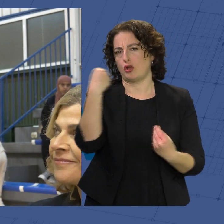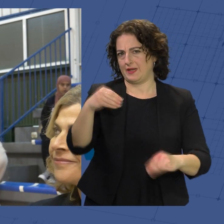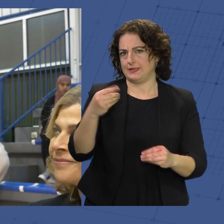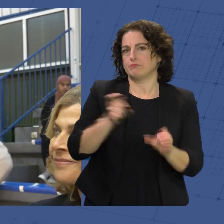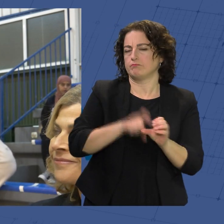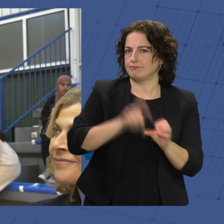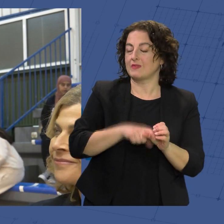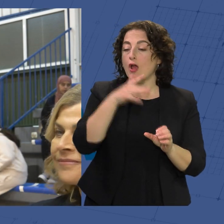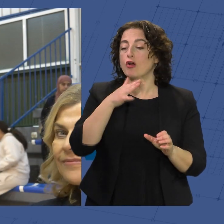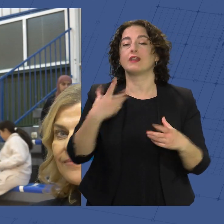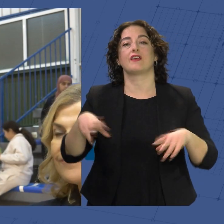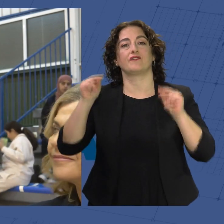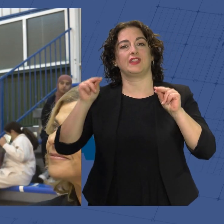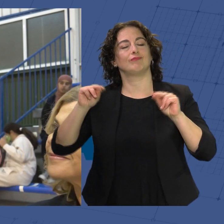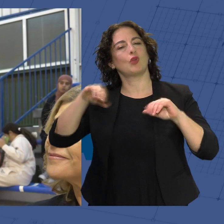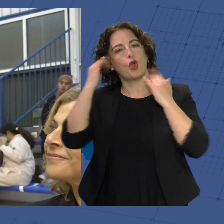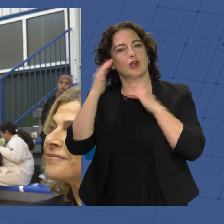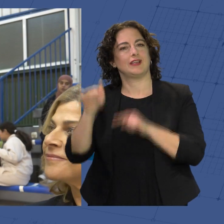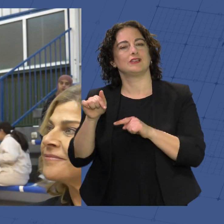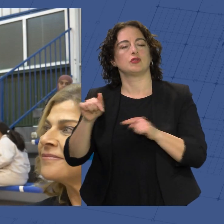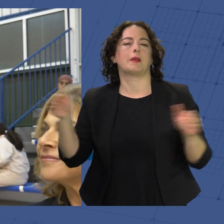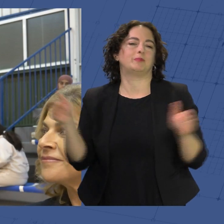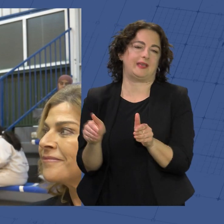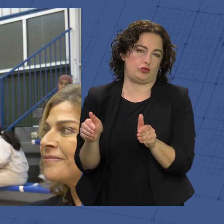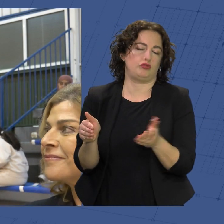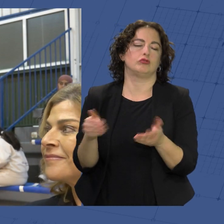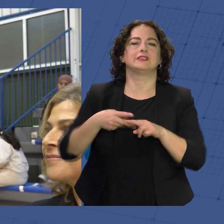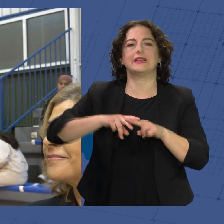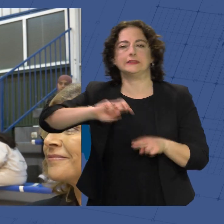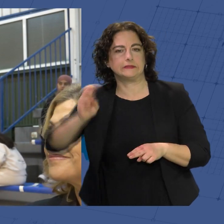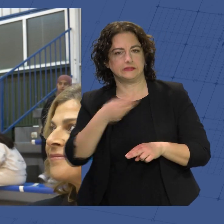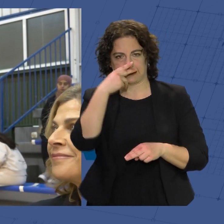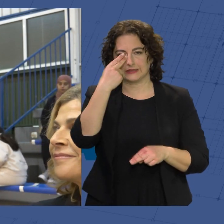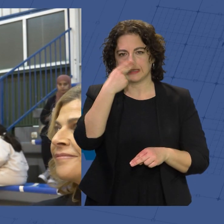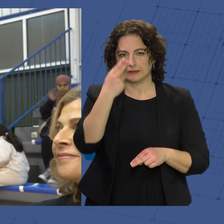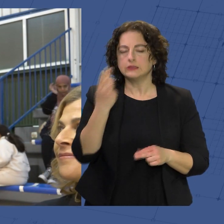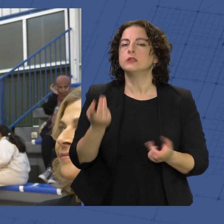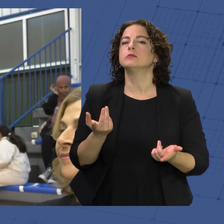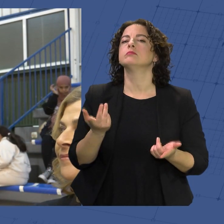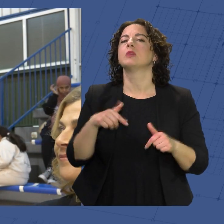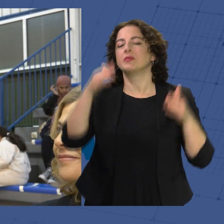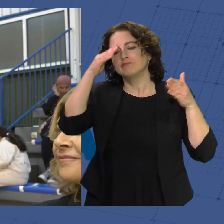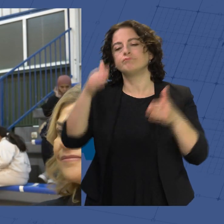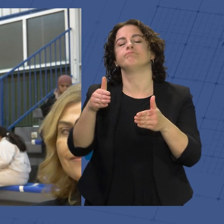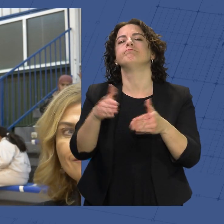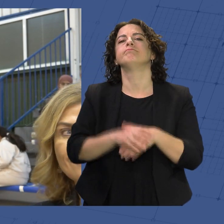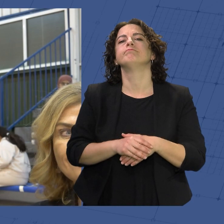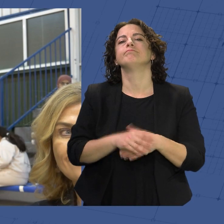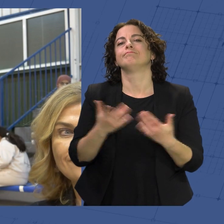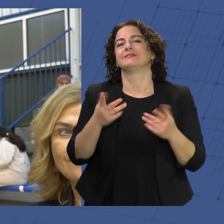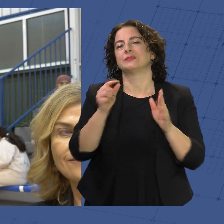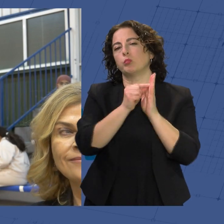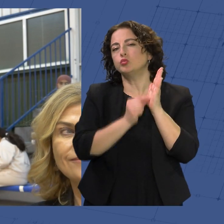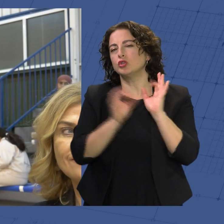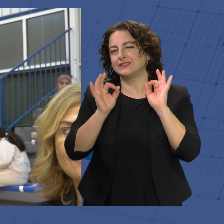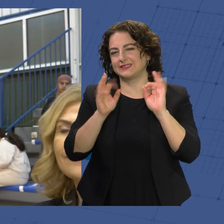terminamos, culminamos con un congreso mucho más a pequeña escala con distintos talleres muy interesantes, donde terminamos enfocando en esos puntos de